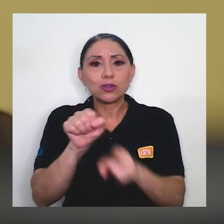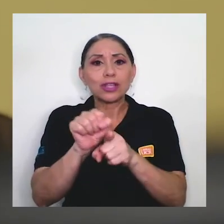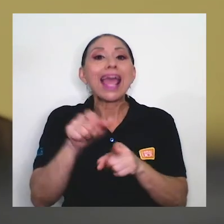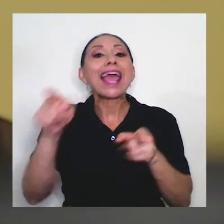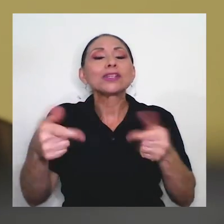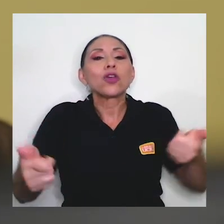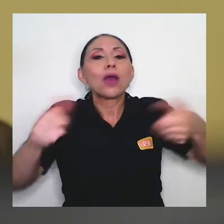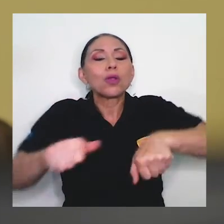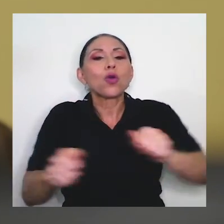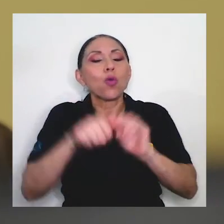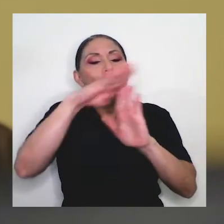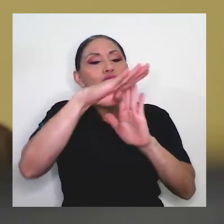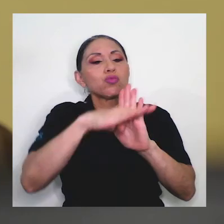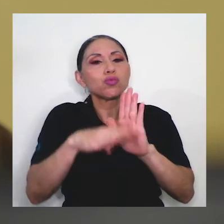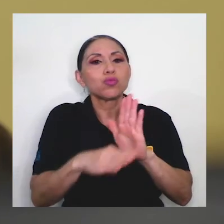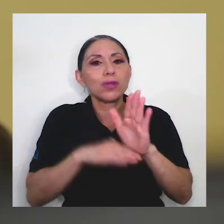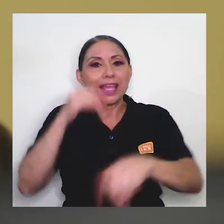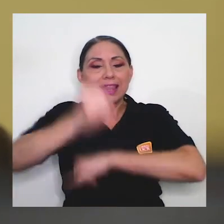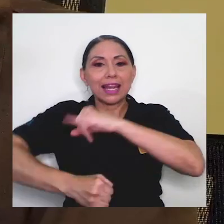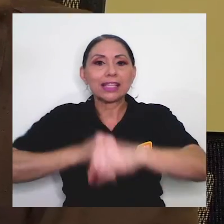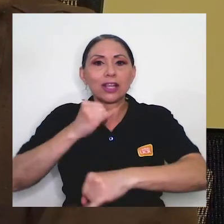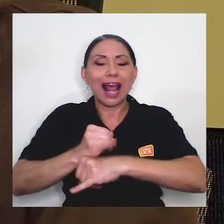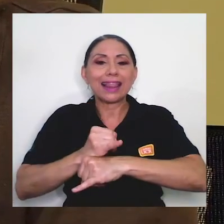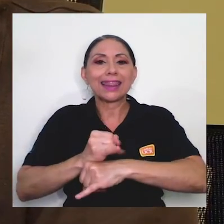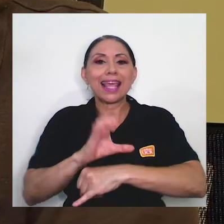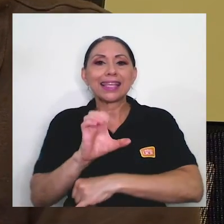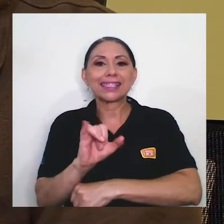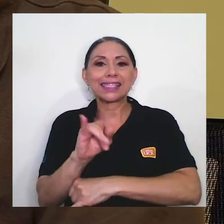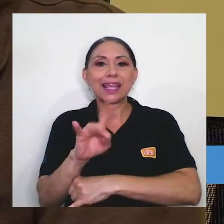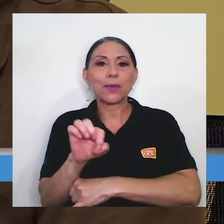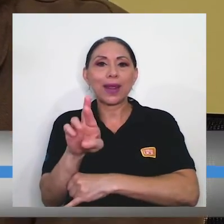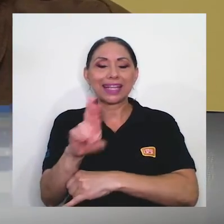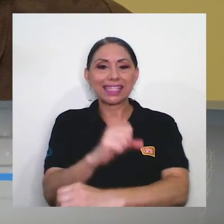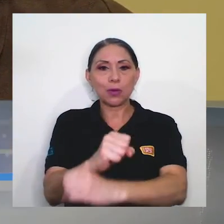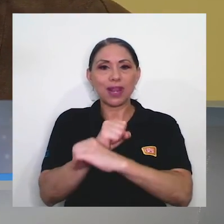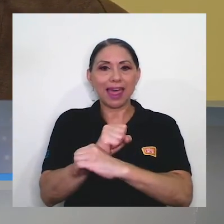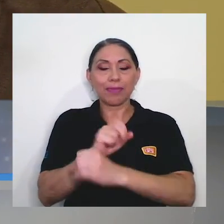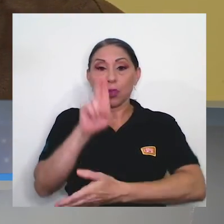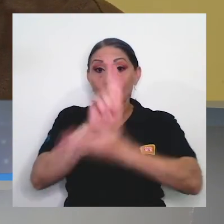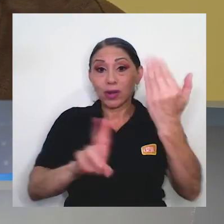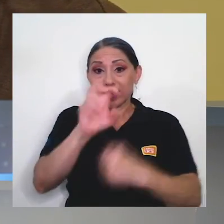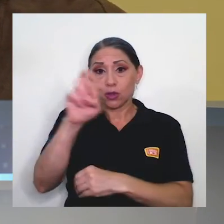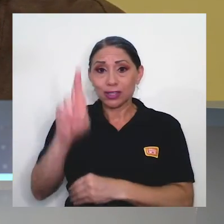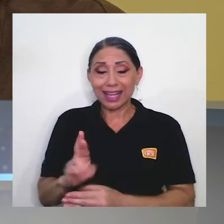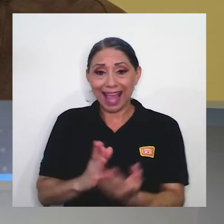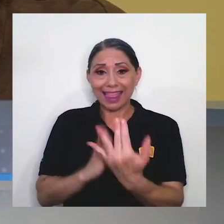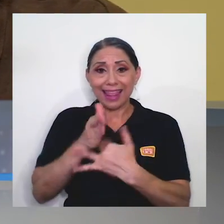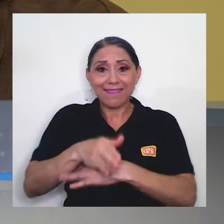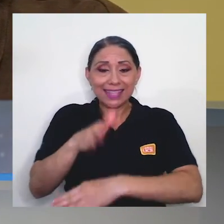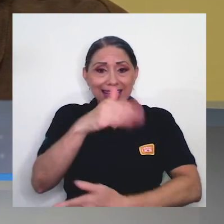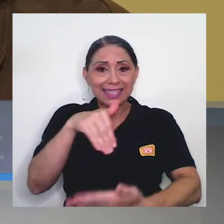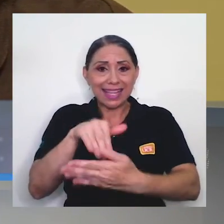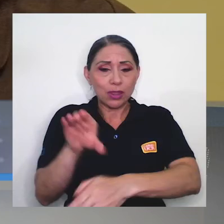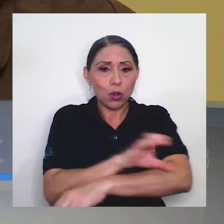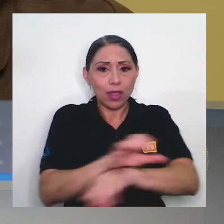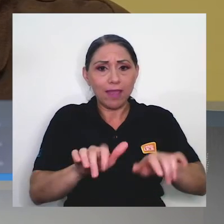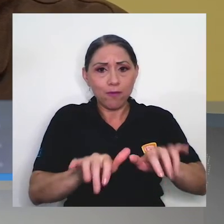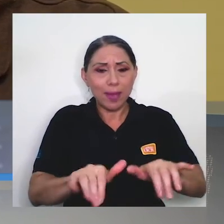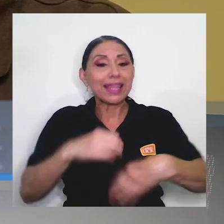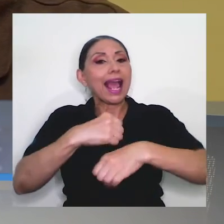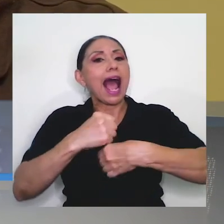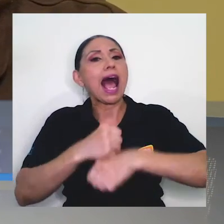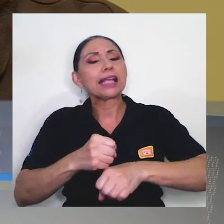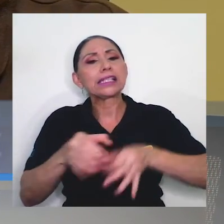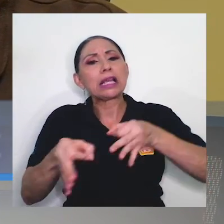Internacional de Ciberseguridad. La Universidad de Costa Rica, mediante el Centro de Informática, realiza